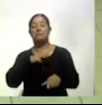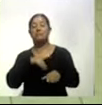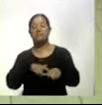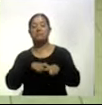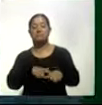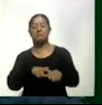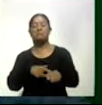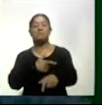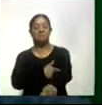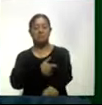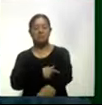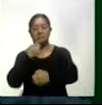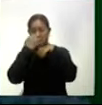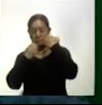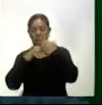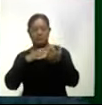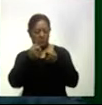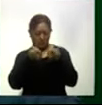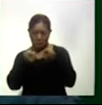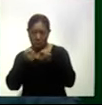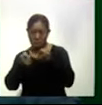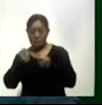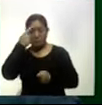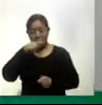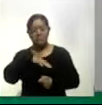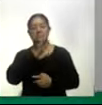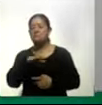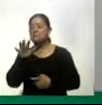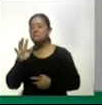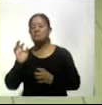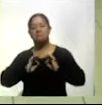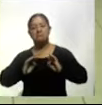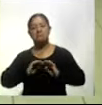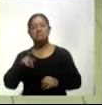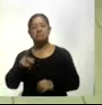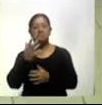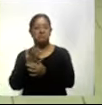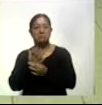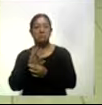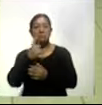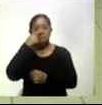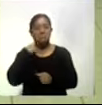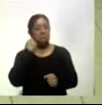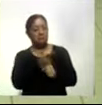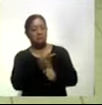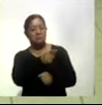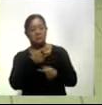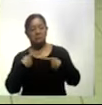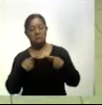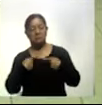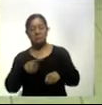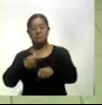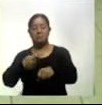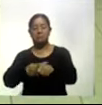llevan un control y se están aplicando para la búsqueda activa como lo ha comentado para identificar casos positivos o